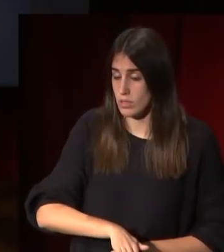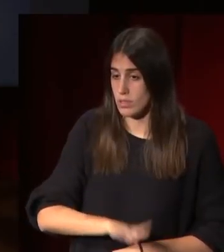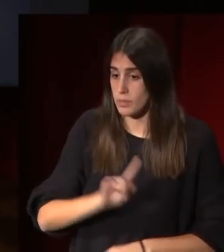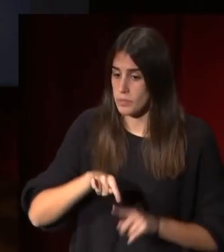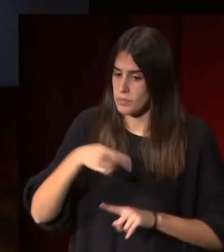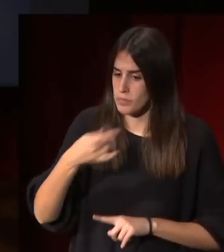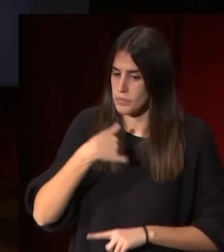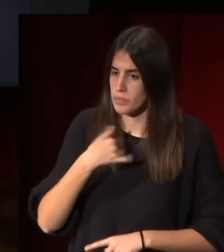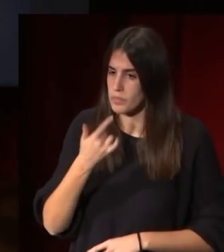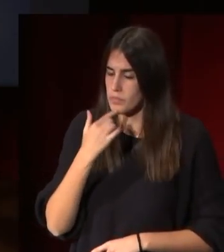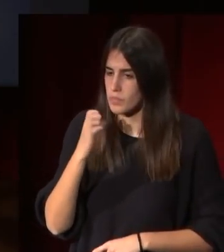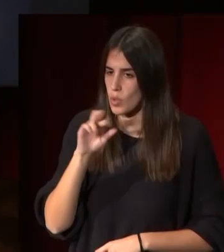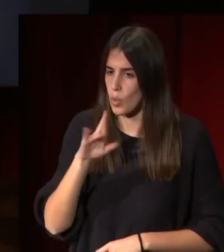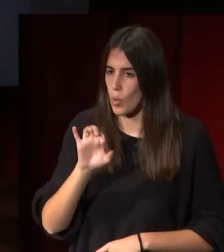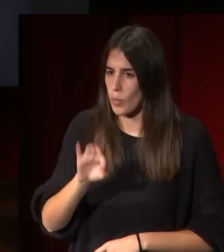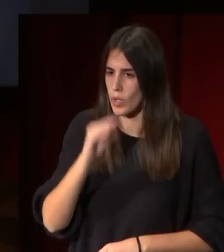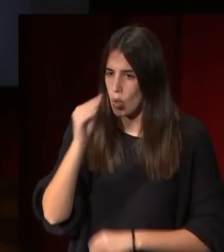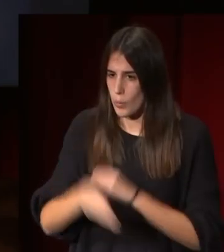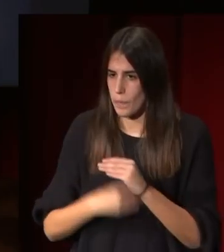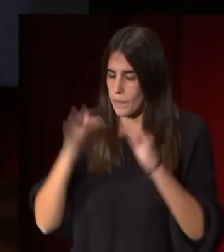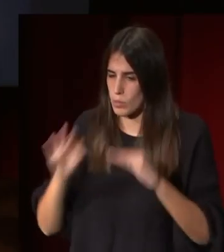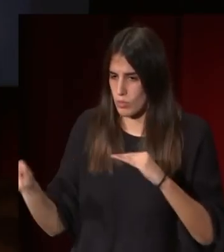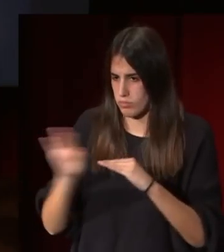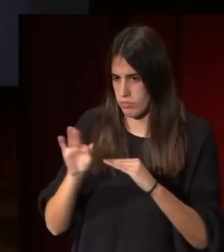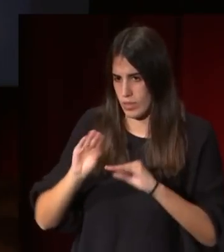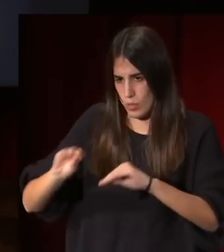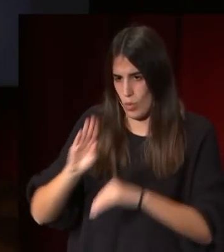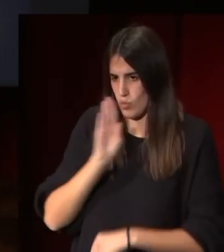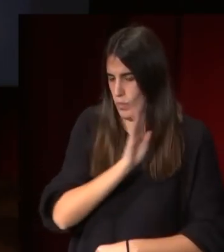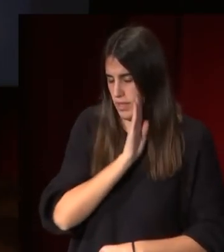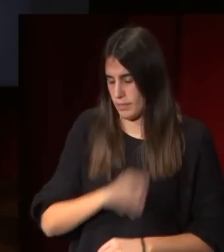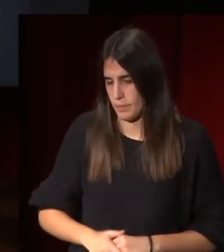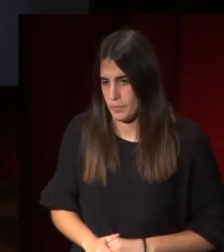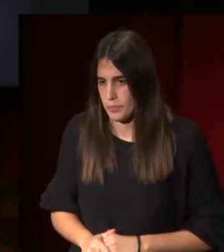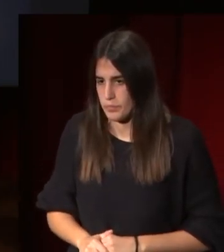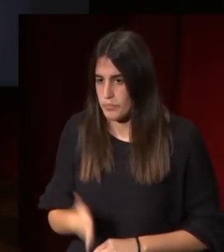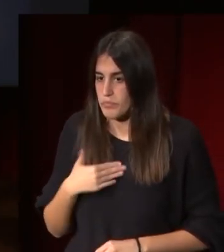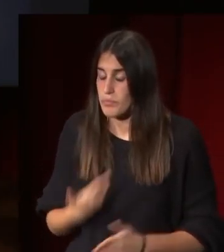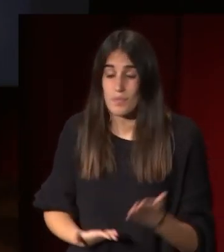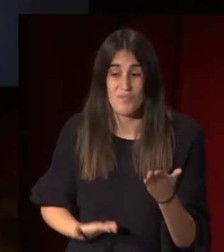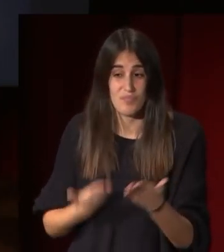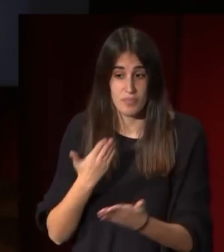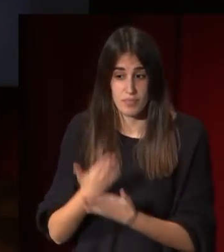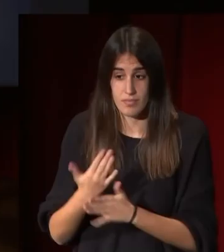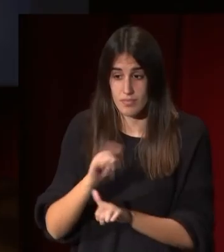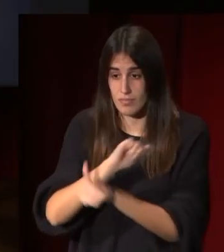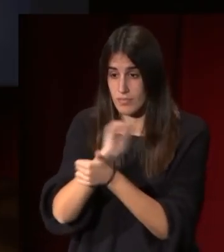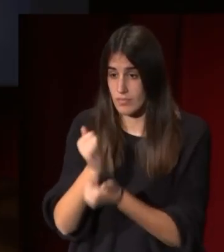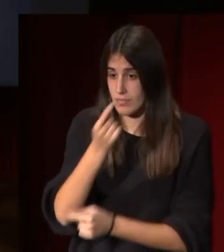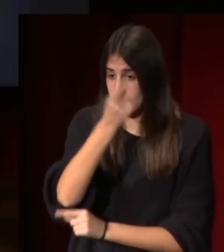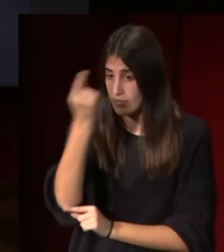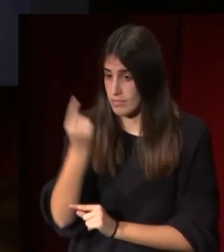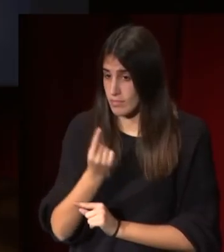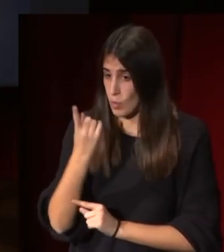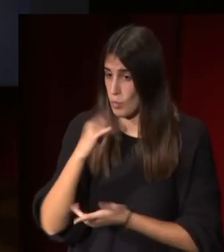que sea Álvarez Cubero quien haga el cenotafio para su madre y le pide que diseñe un proyecto